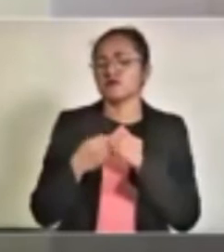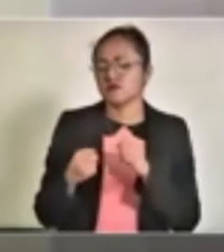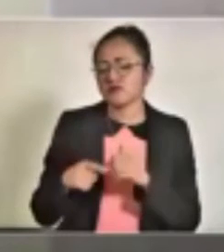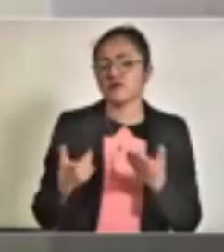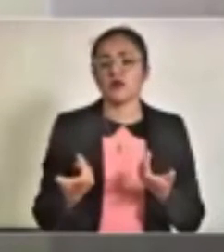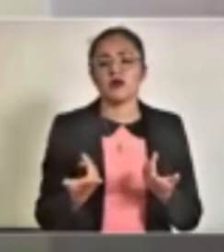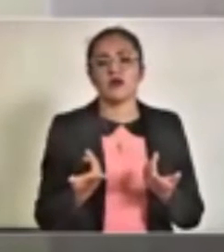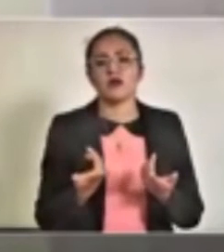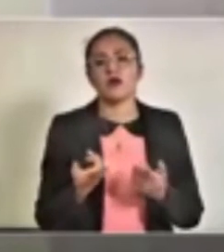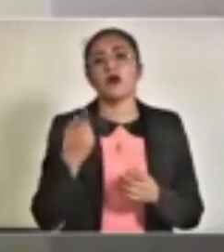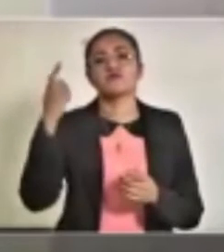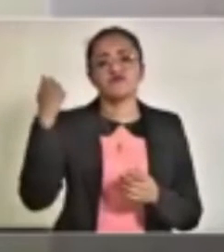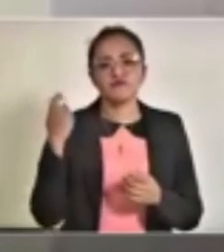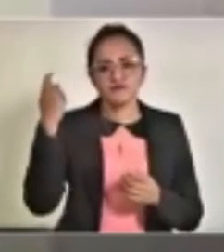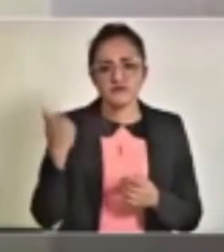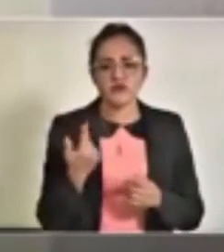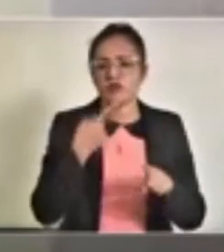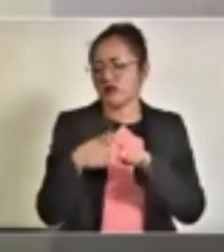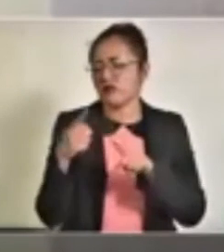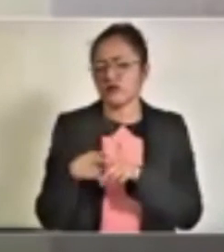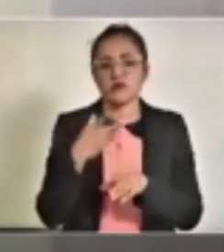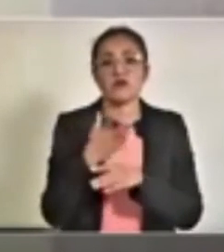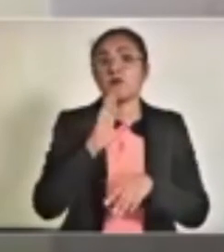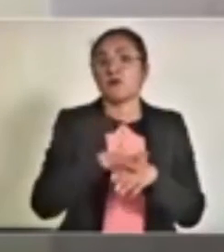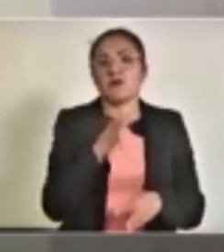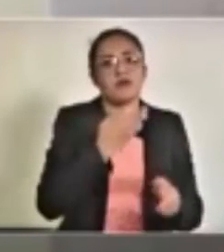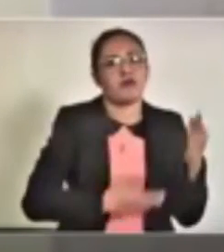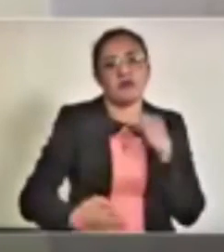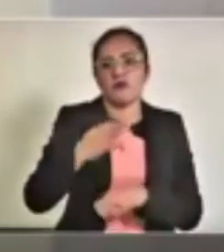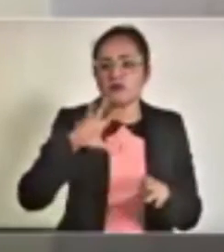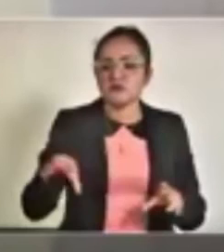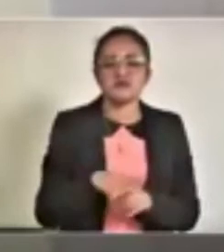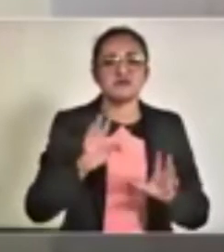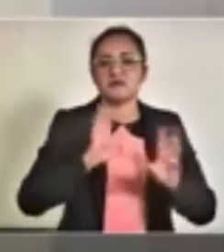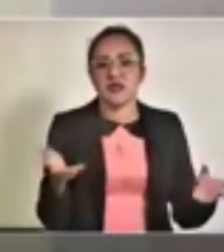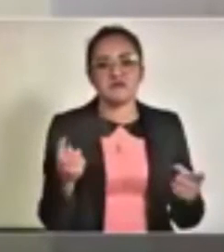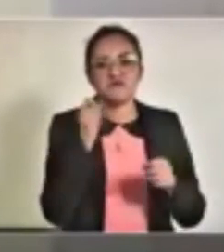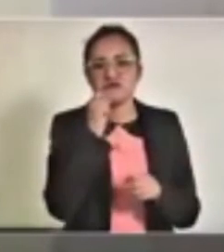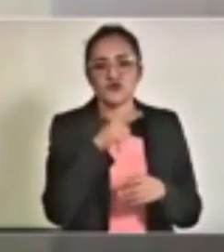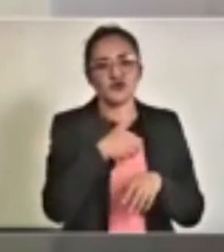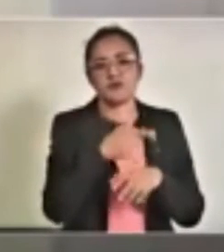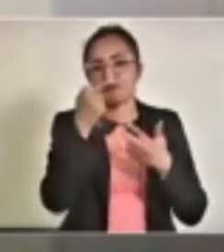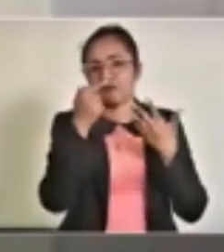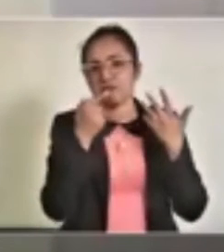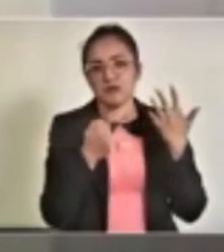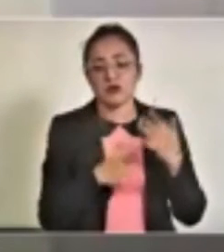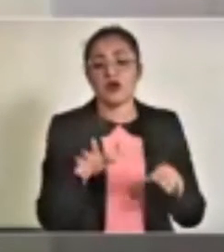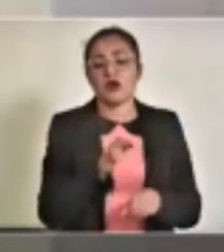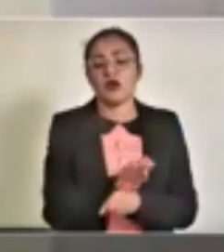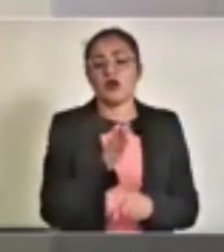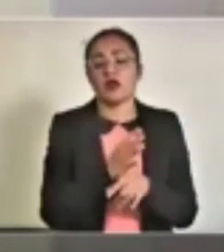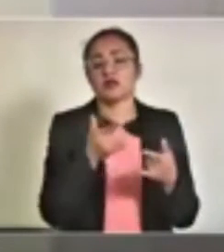en estudiantes y en otros muchos diversos, porque ya prácticamente toda la sociedad está involucrada. De acuerdo con esto, en el histórico de